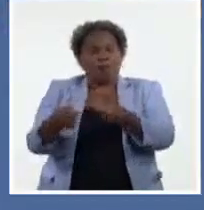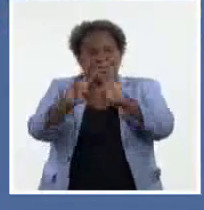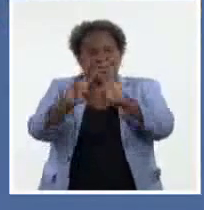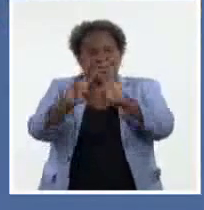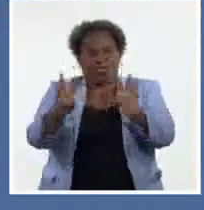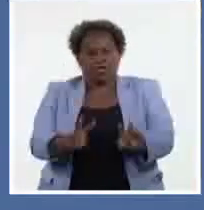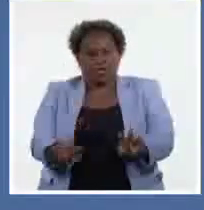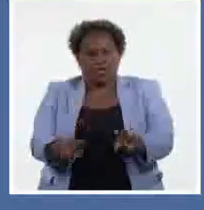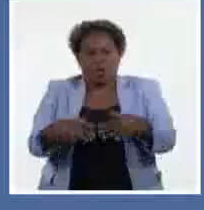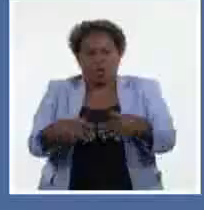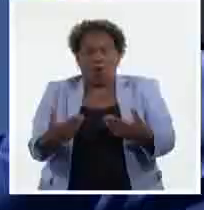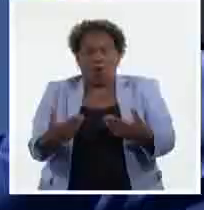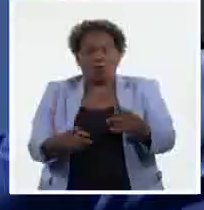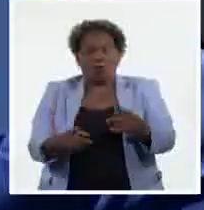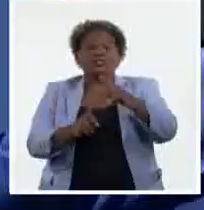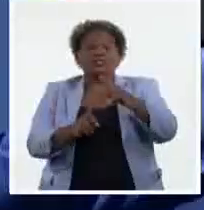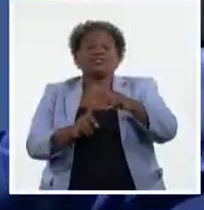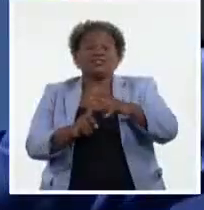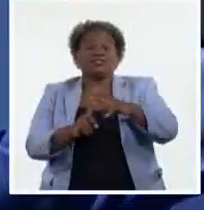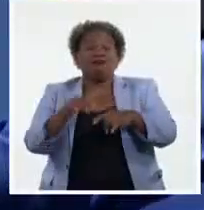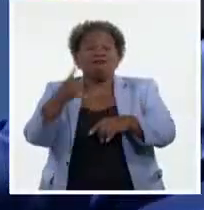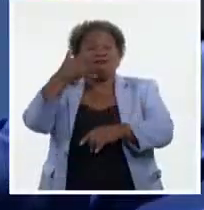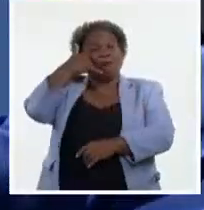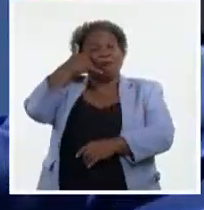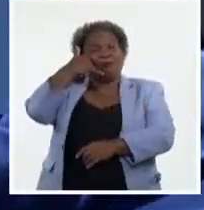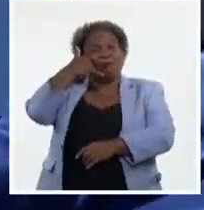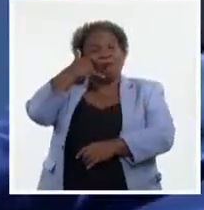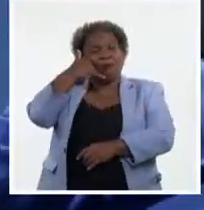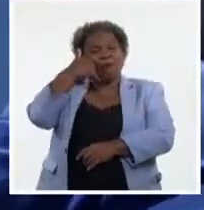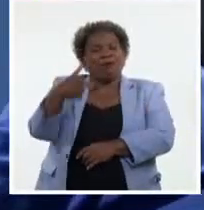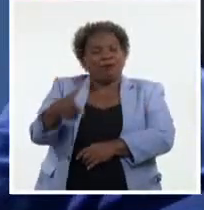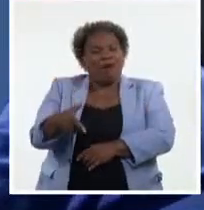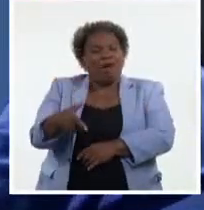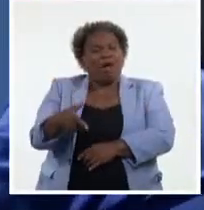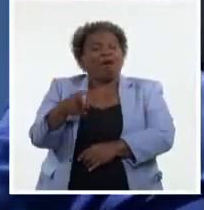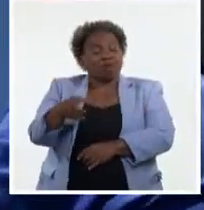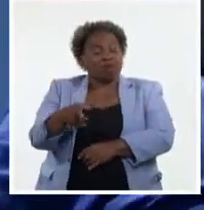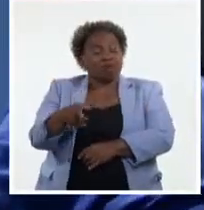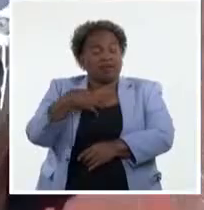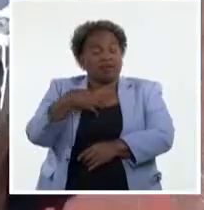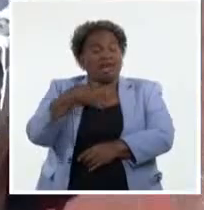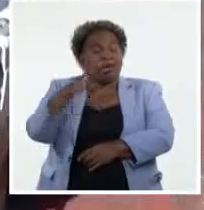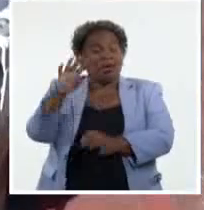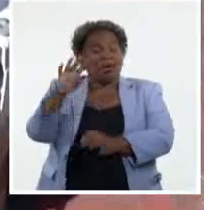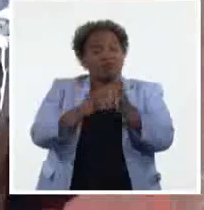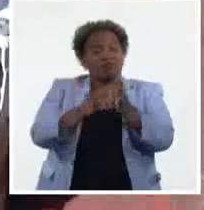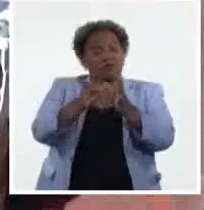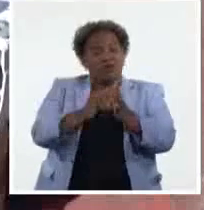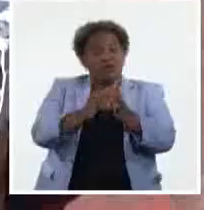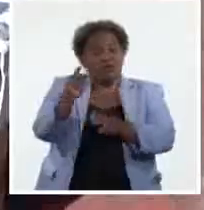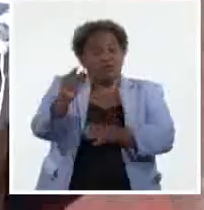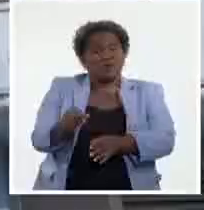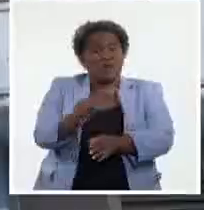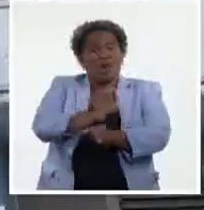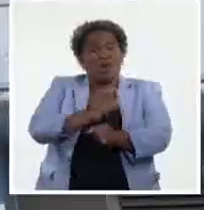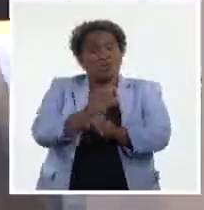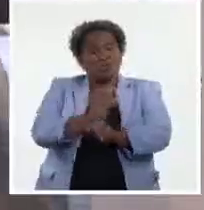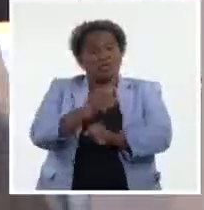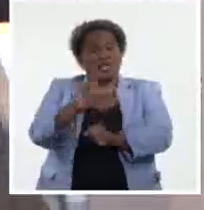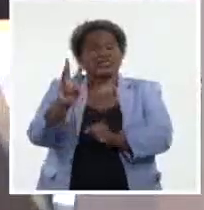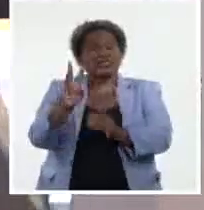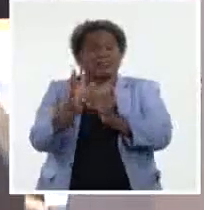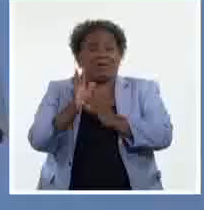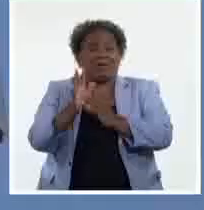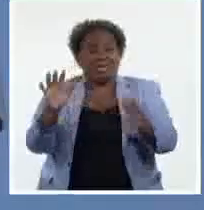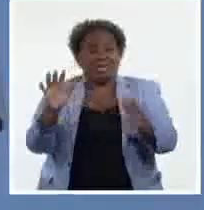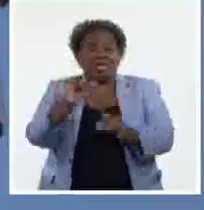través de la plataforma TransferMovil, la cual llegará a los 4 millones de usuarios en el primer trimestre del año. Además se habilita